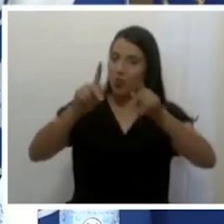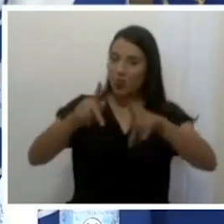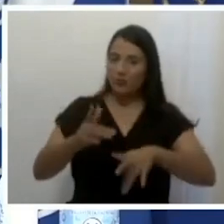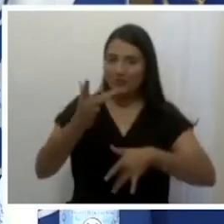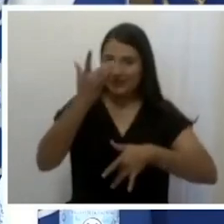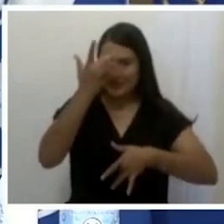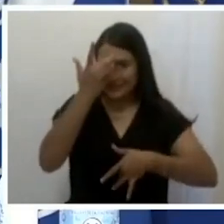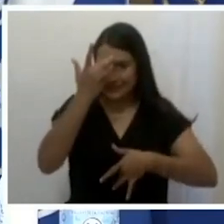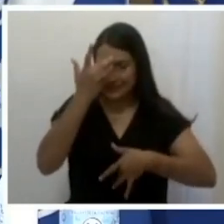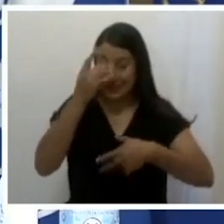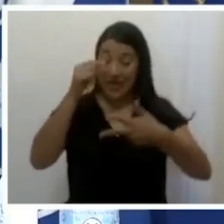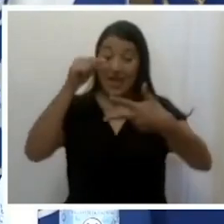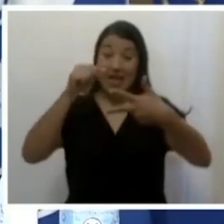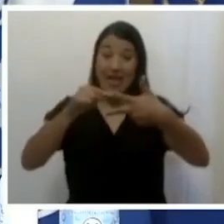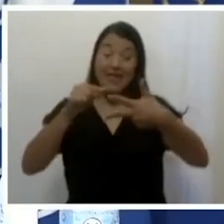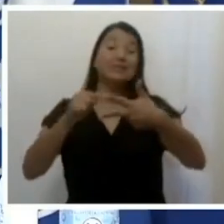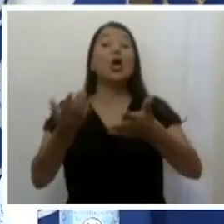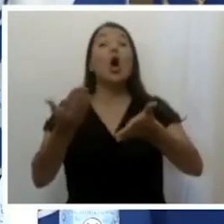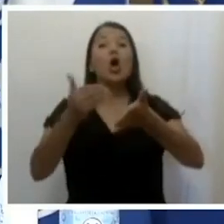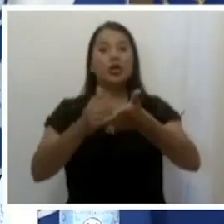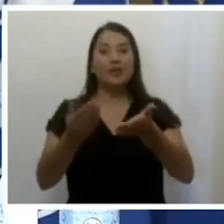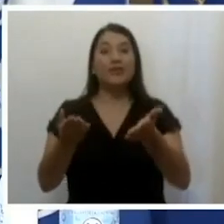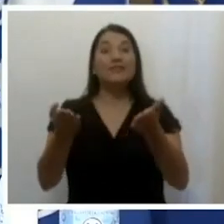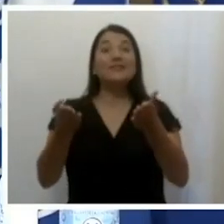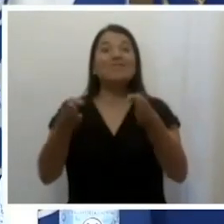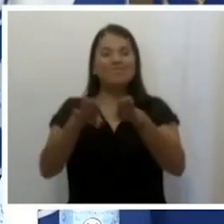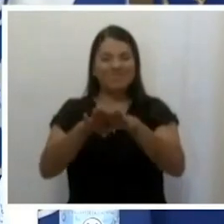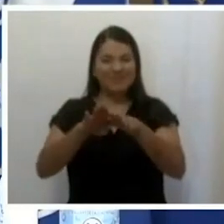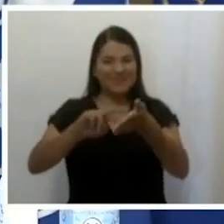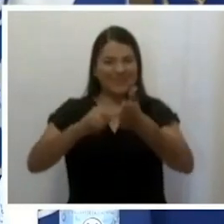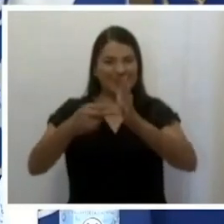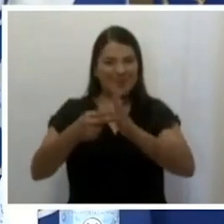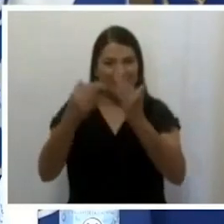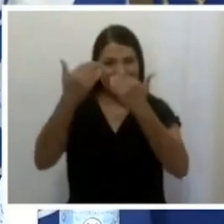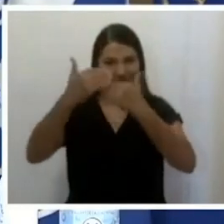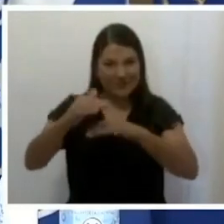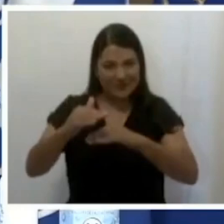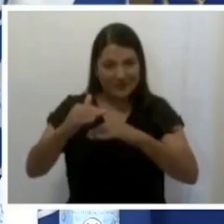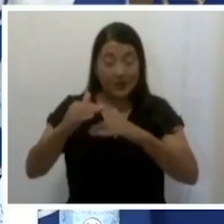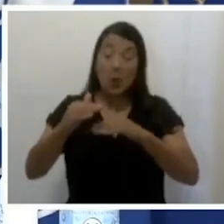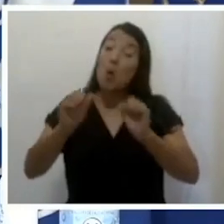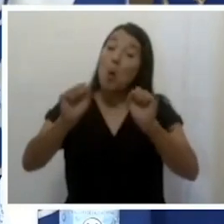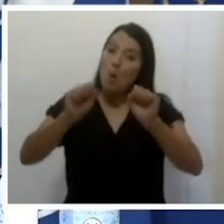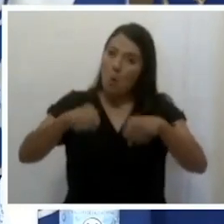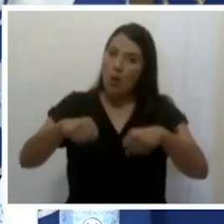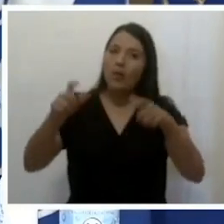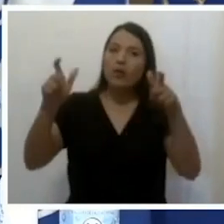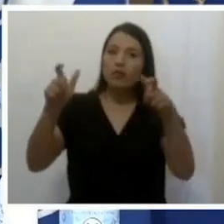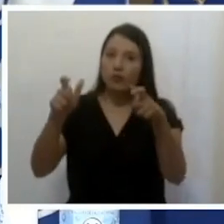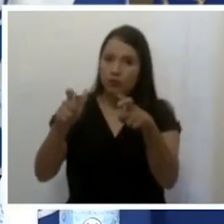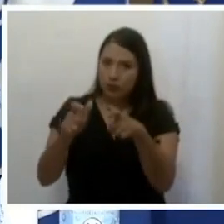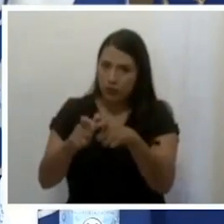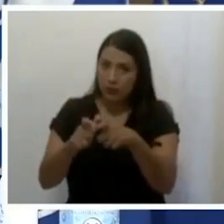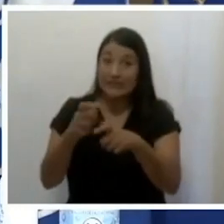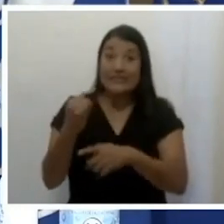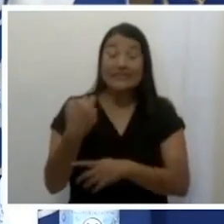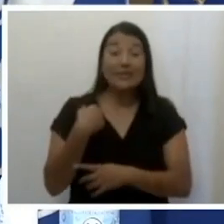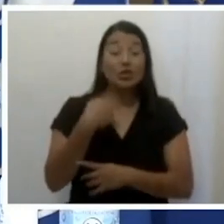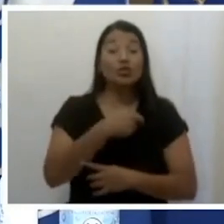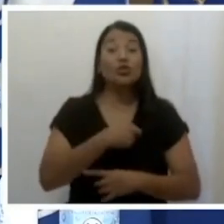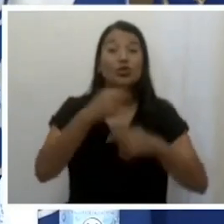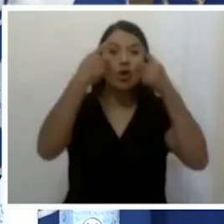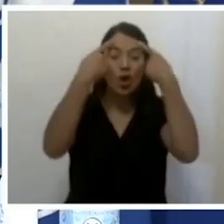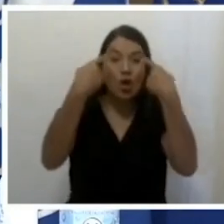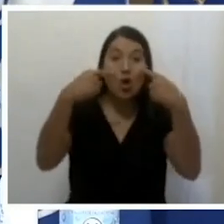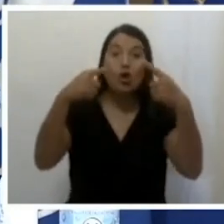ese R vuelva a bajar. Si baja por debajo de uno, significa que ya vamos de salida. O sea, que ya el